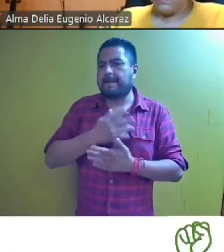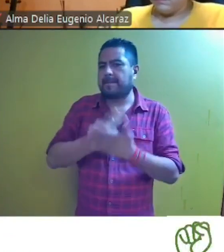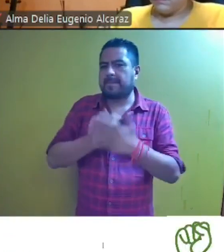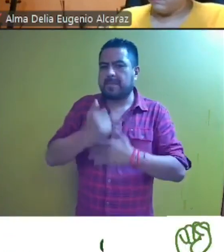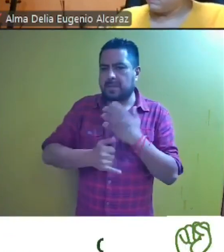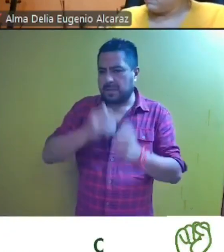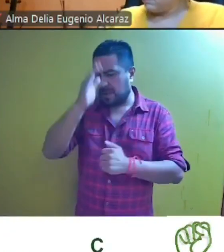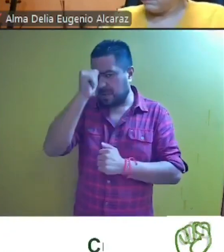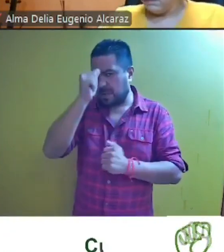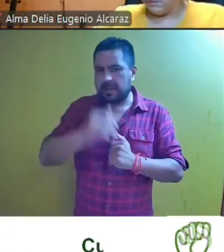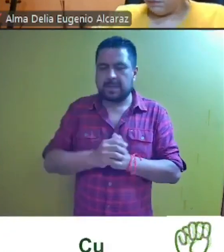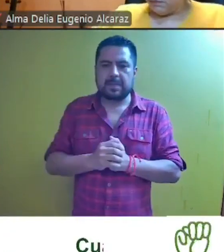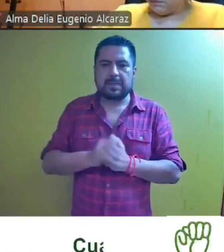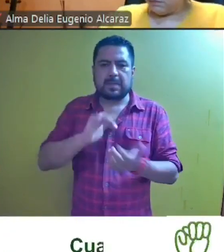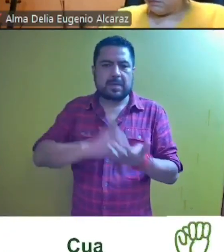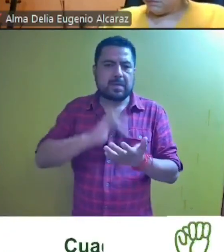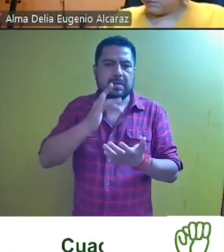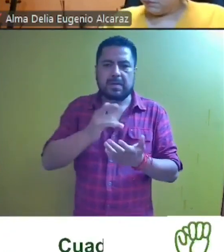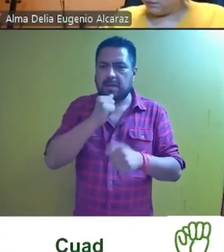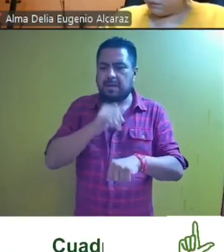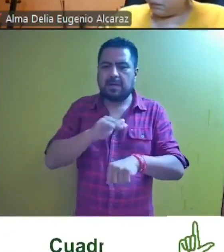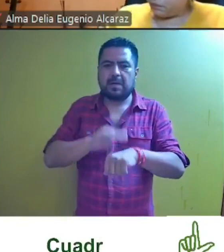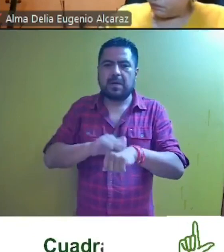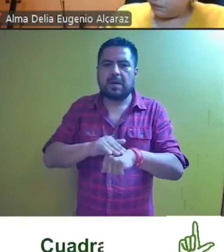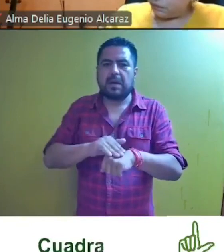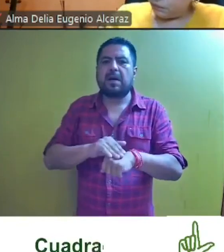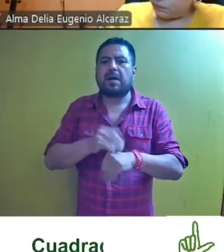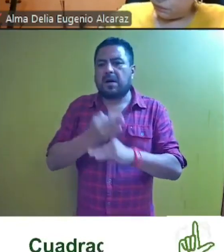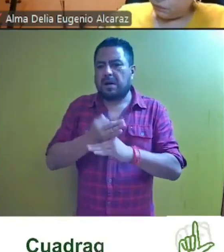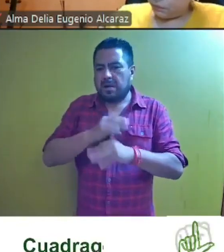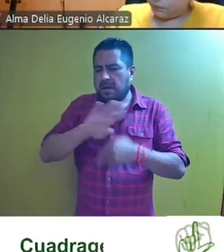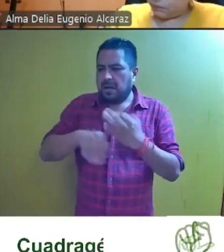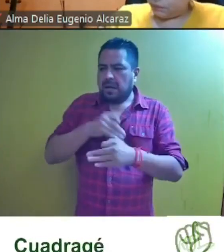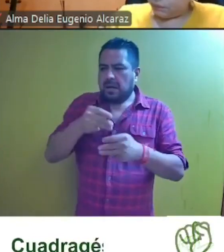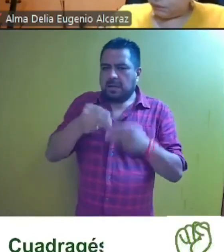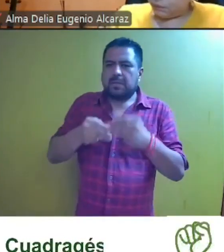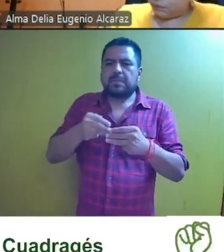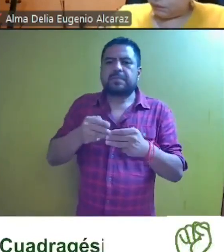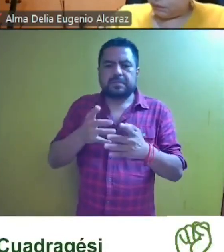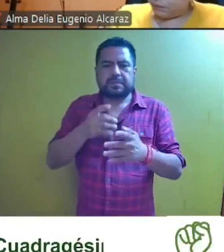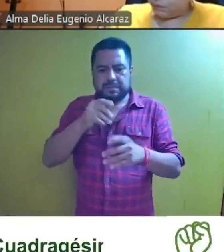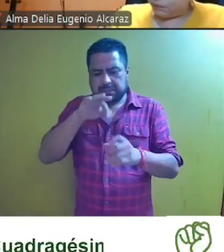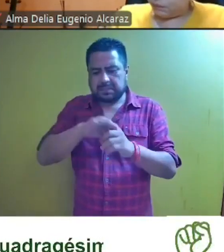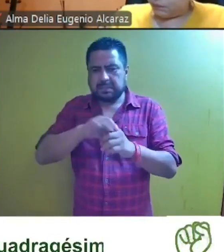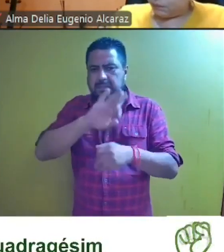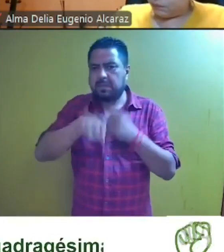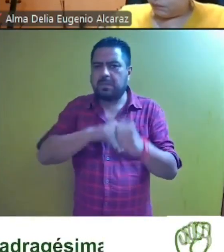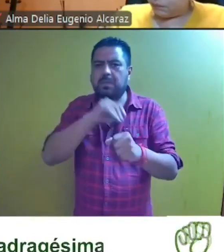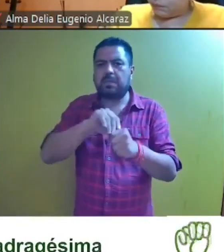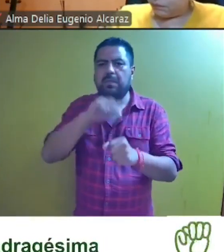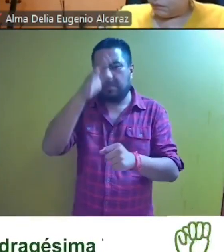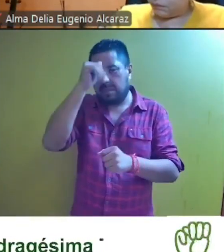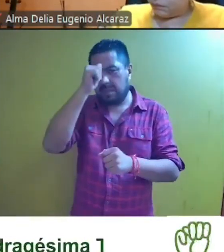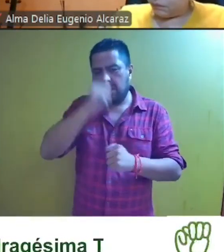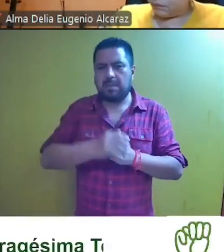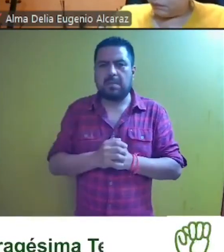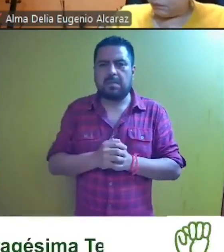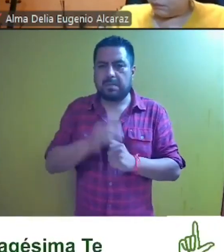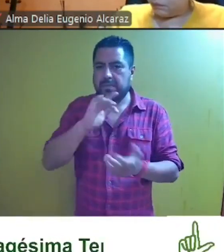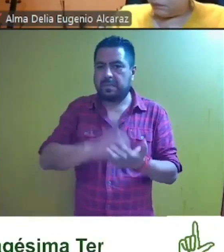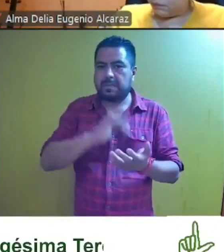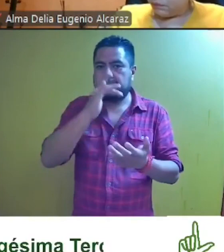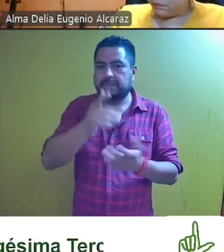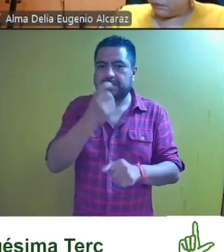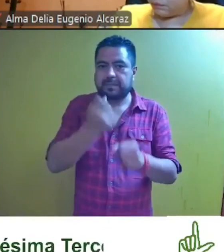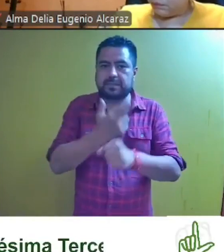proyecto gracias magistrada magistrada presidenta magistrada magistrada el proyecto del auto fue aprobado por la legitimidad de votos gracias